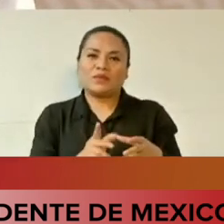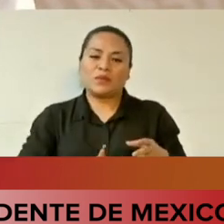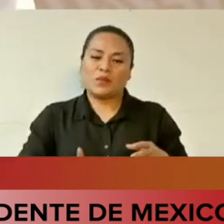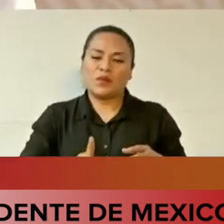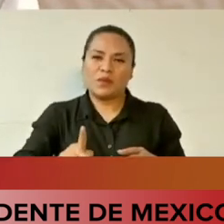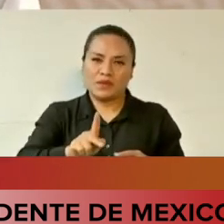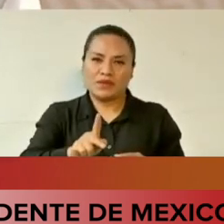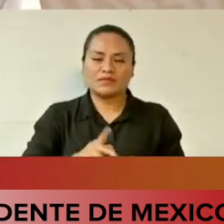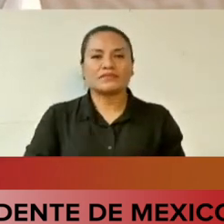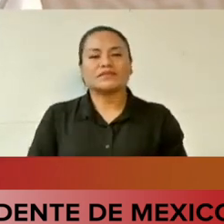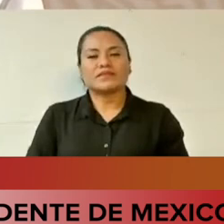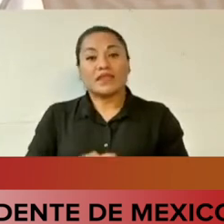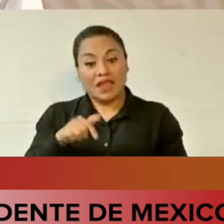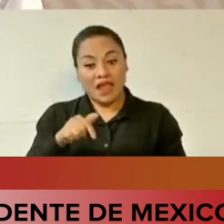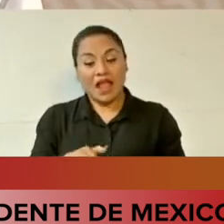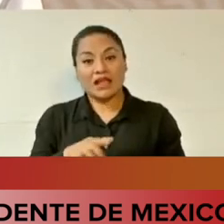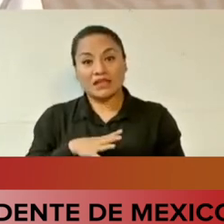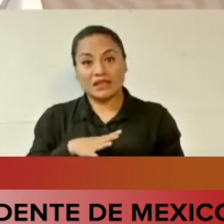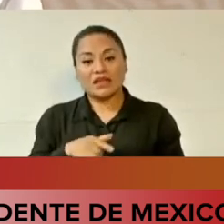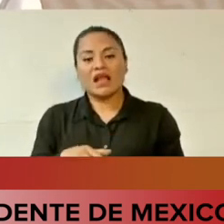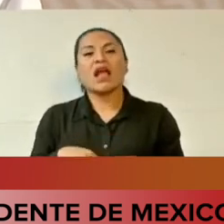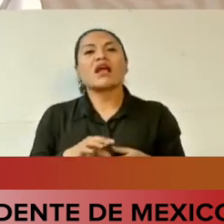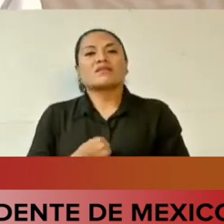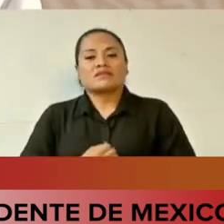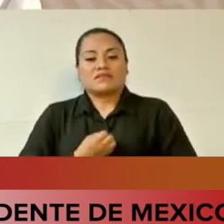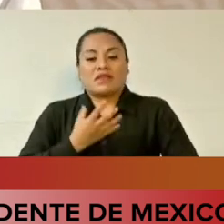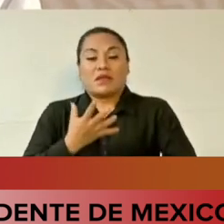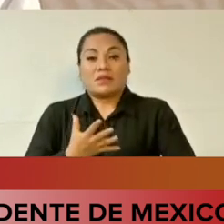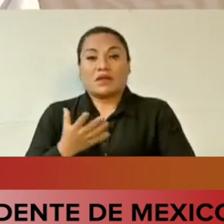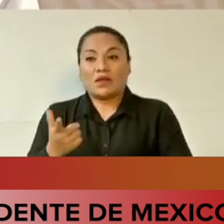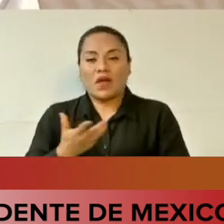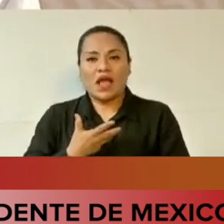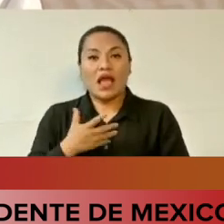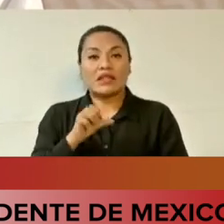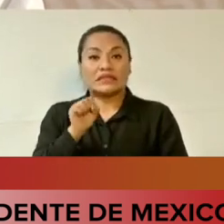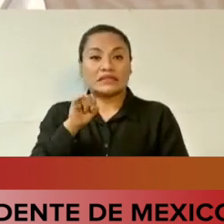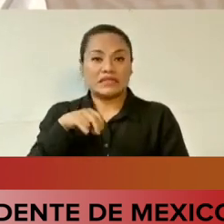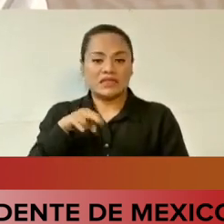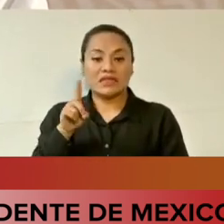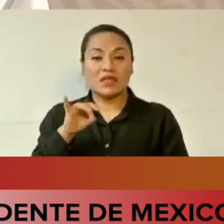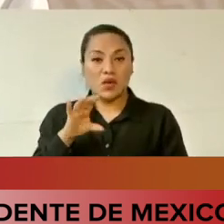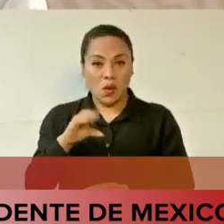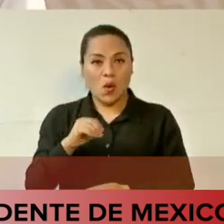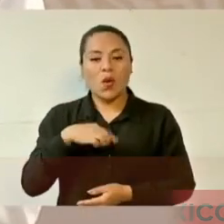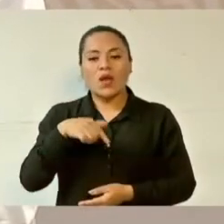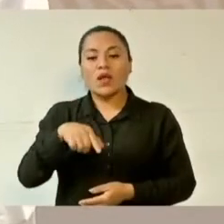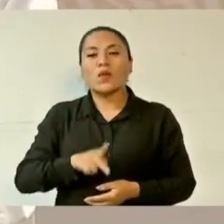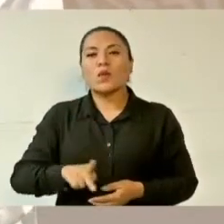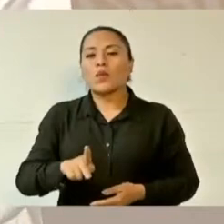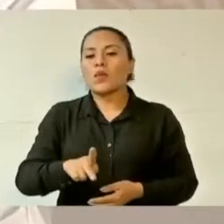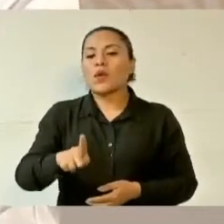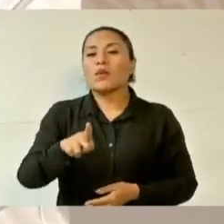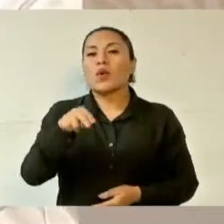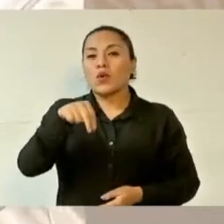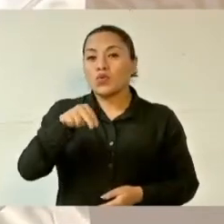Porque, como aquí lo expresó el síndico de Nutzá, esto